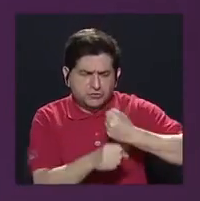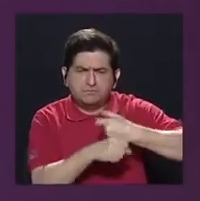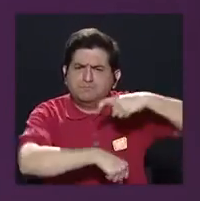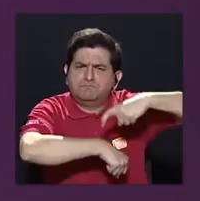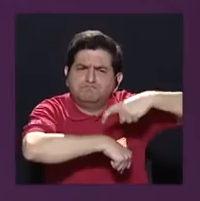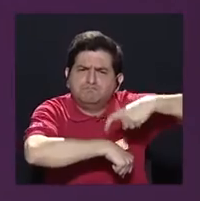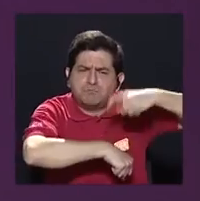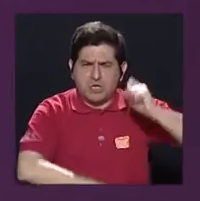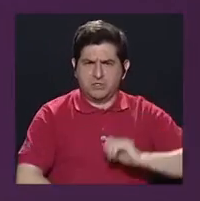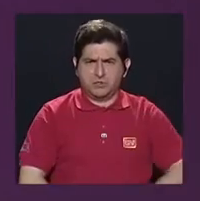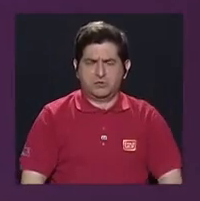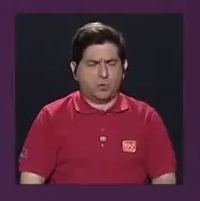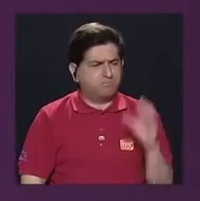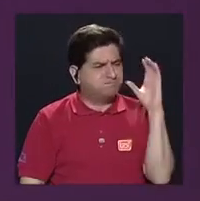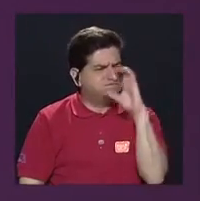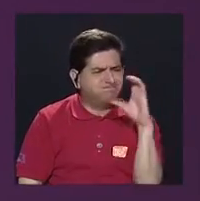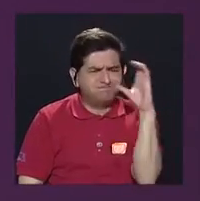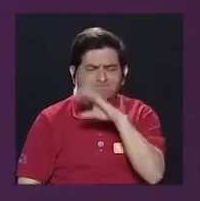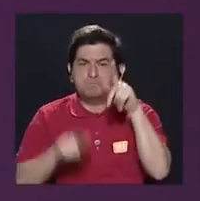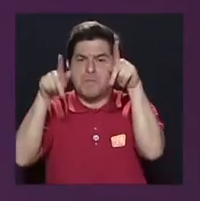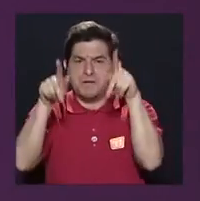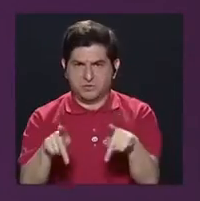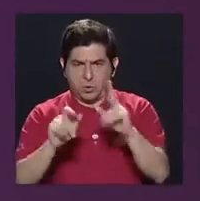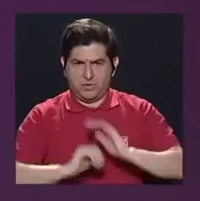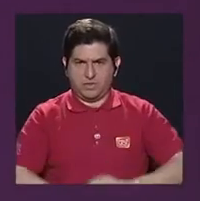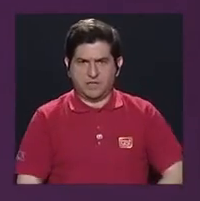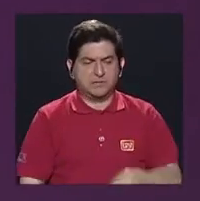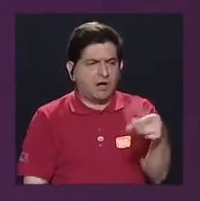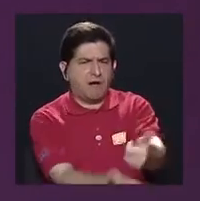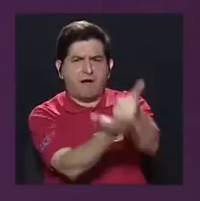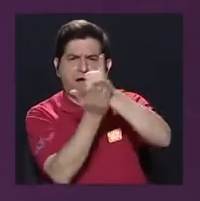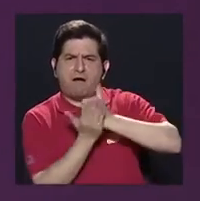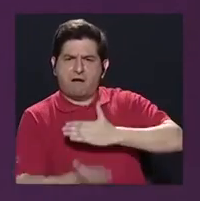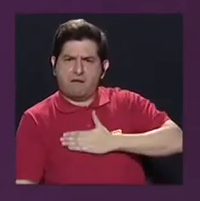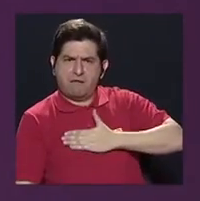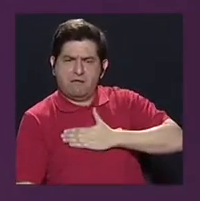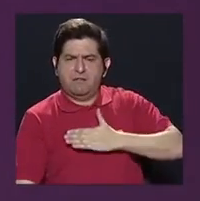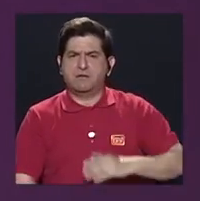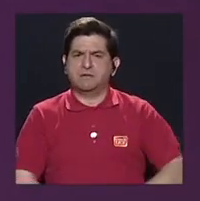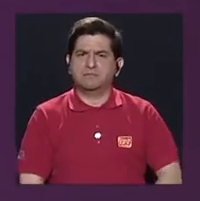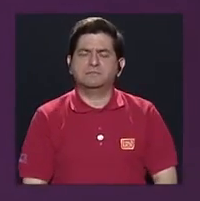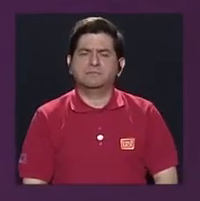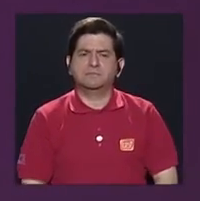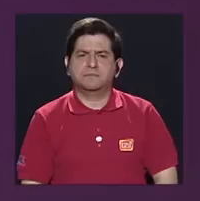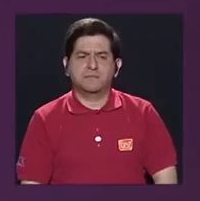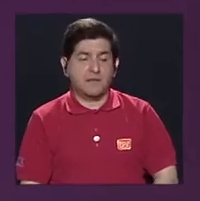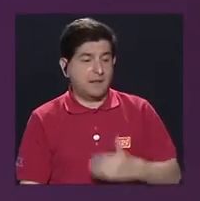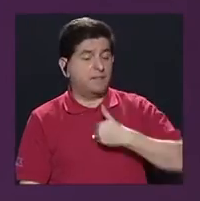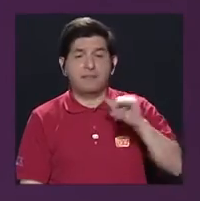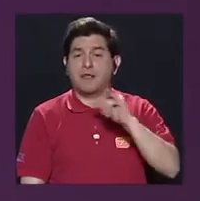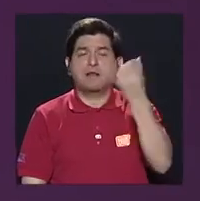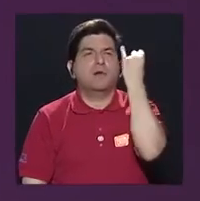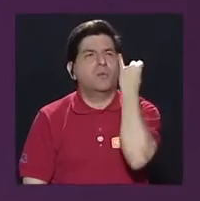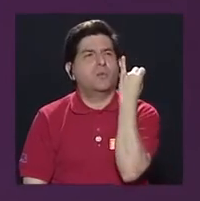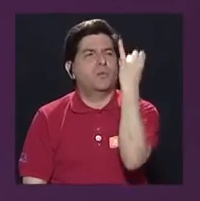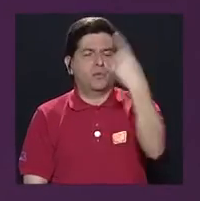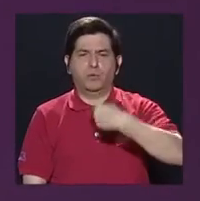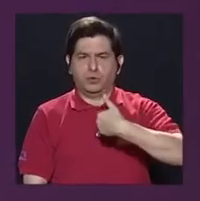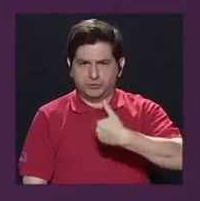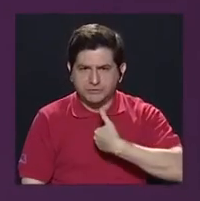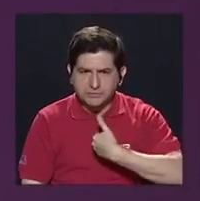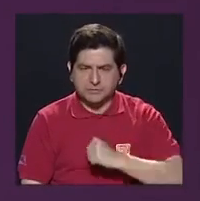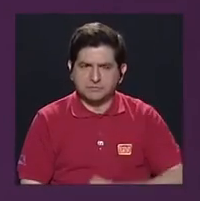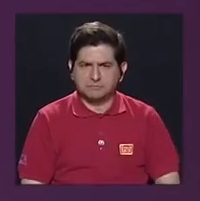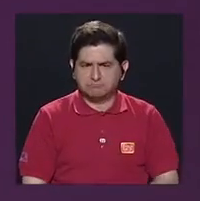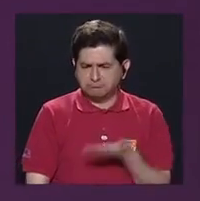momento de buscar personas que me ayudaran, que tuvieran el mismo ideal que tengo yo,